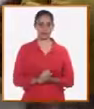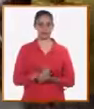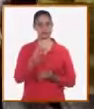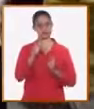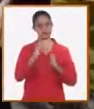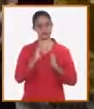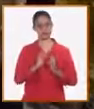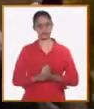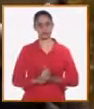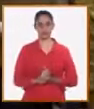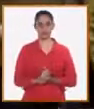para la Mesa Redonda.